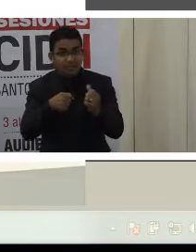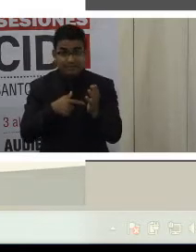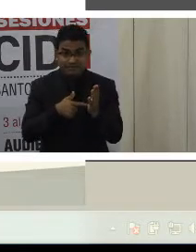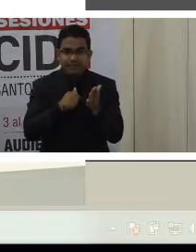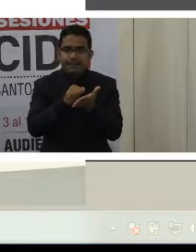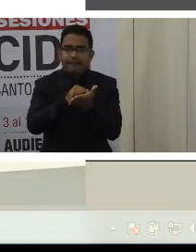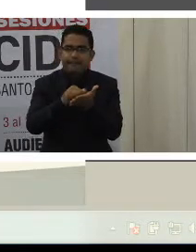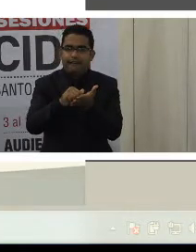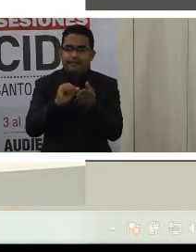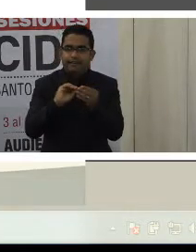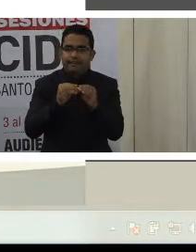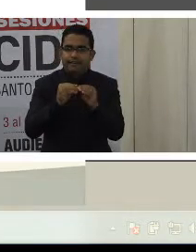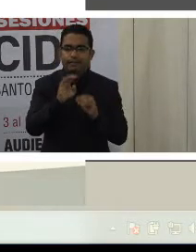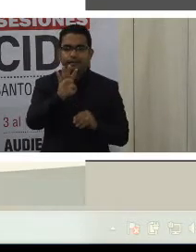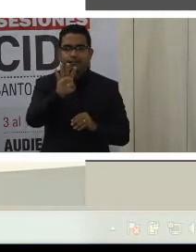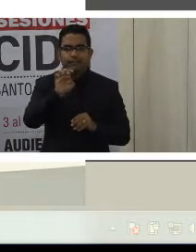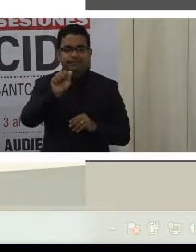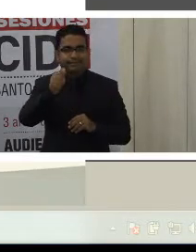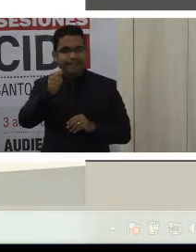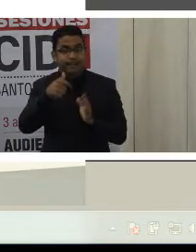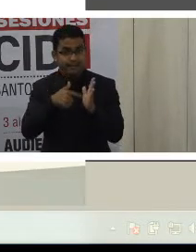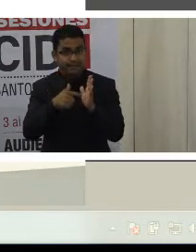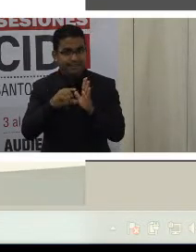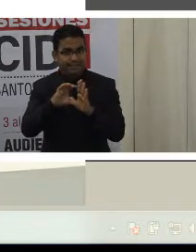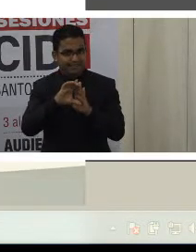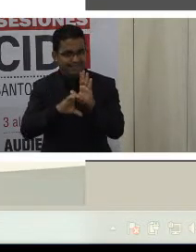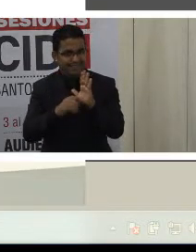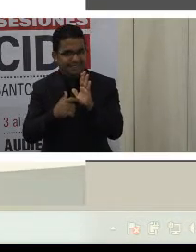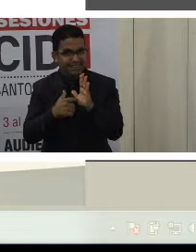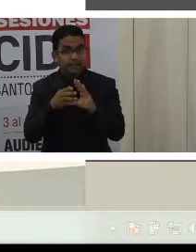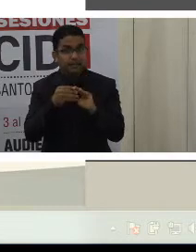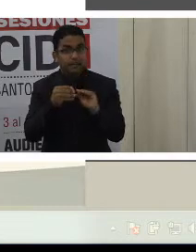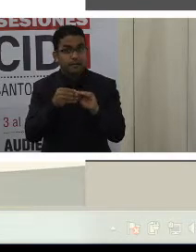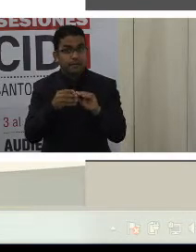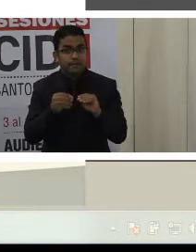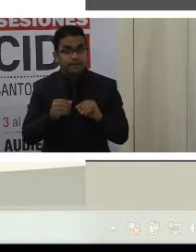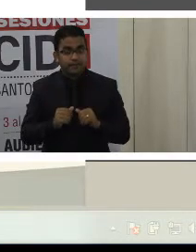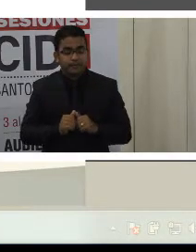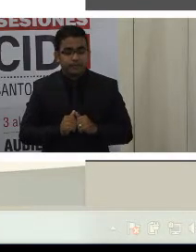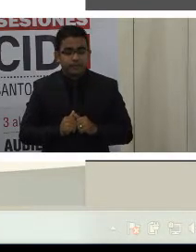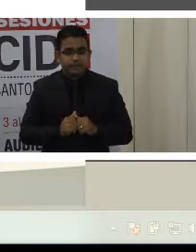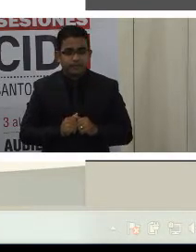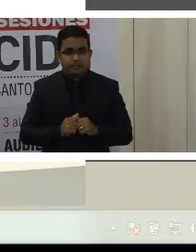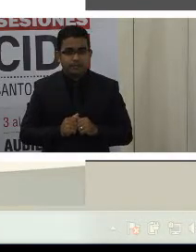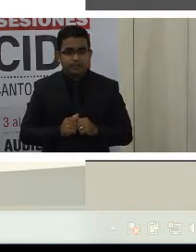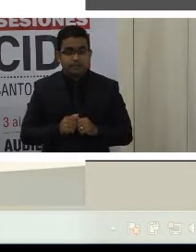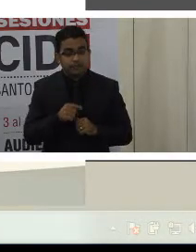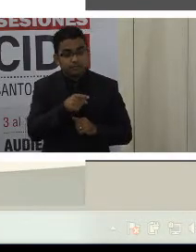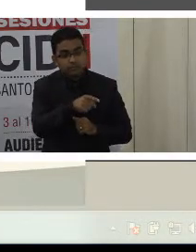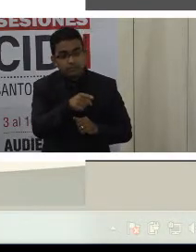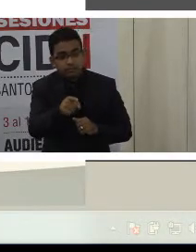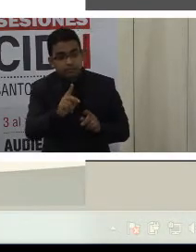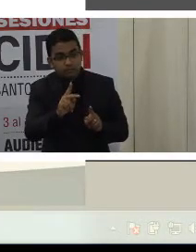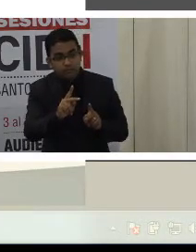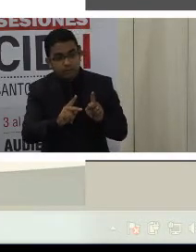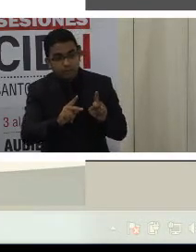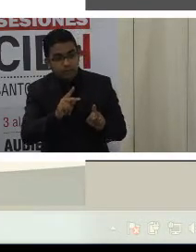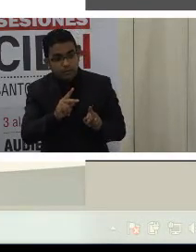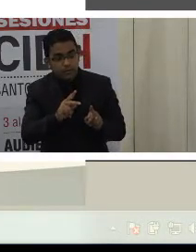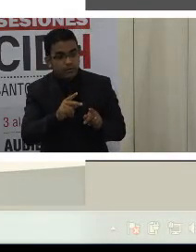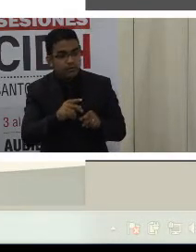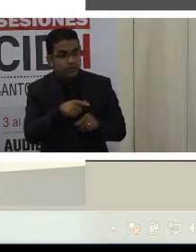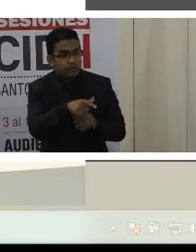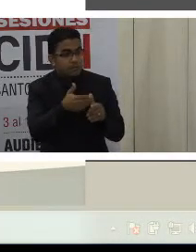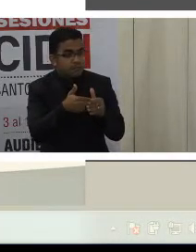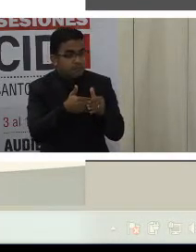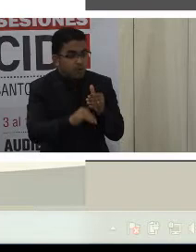410 de nuestro Código Civil, que declaraba inhábiles a las personas que habían